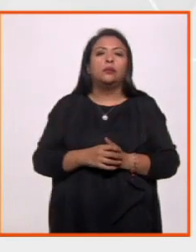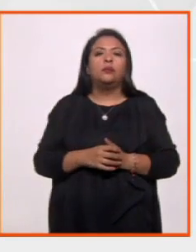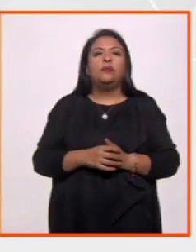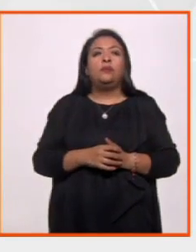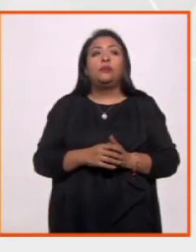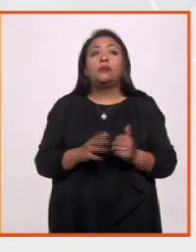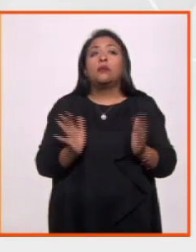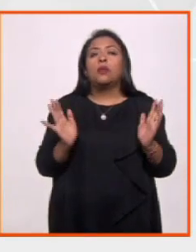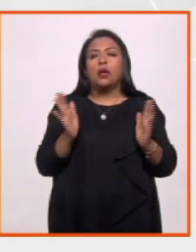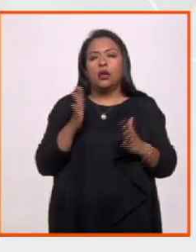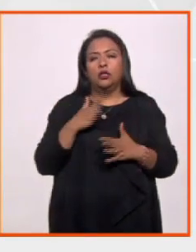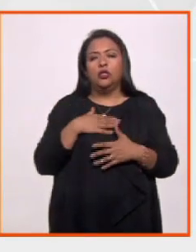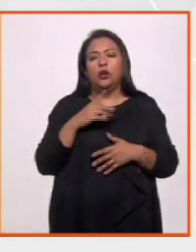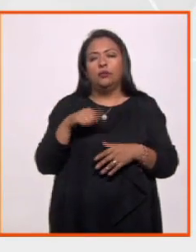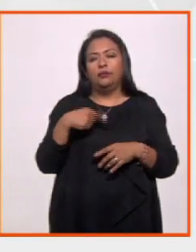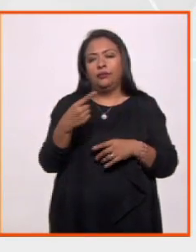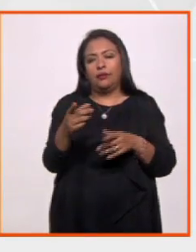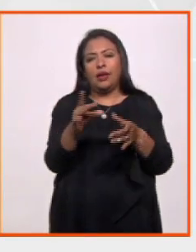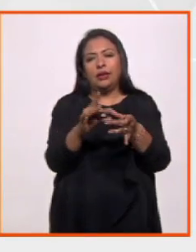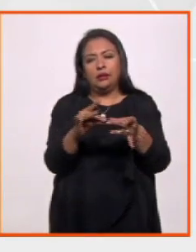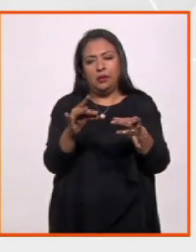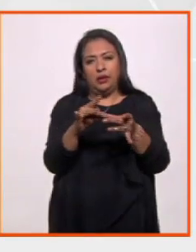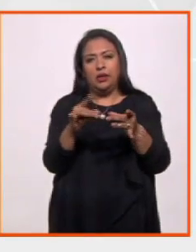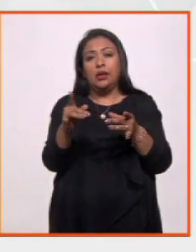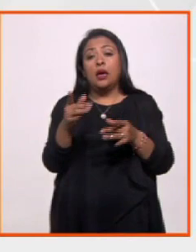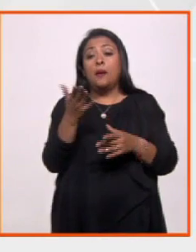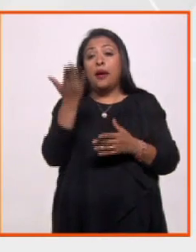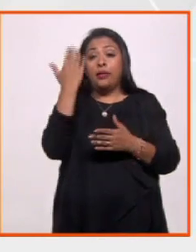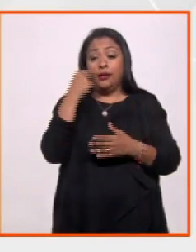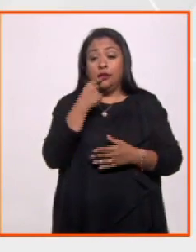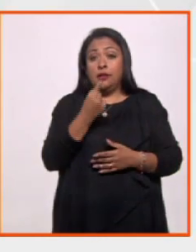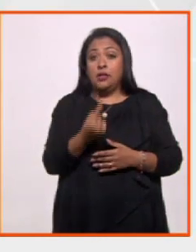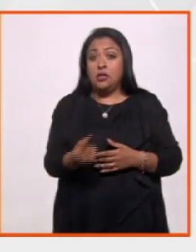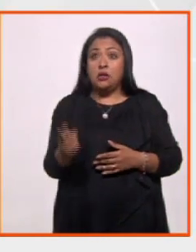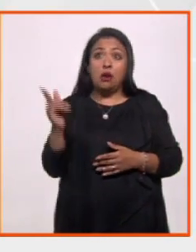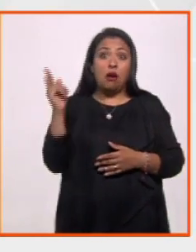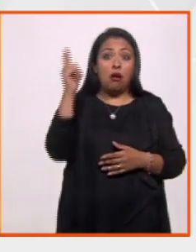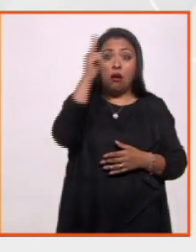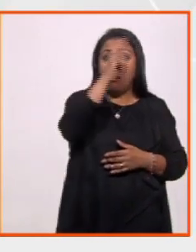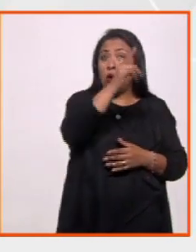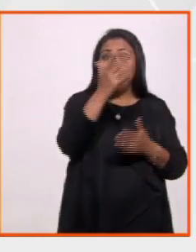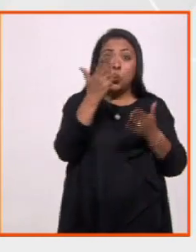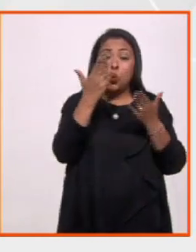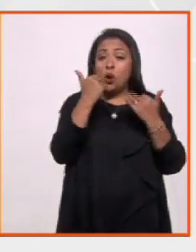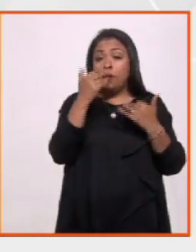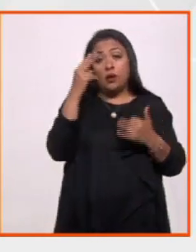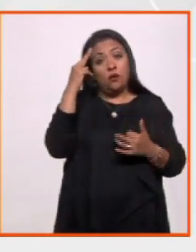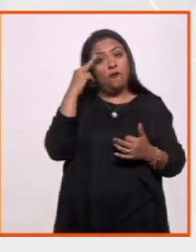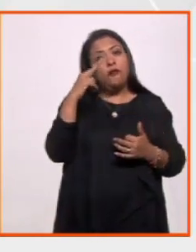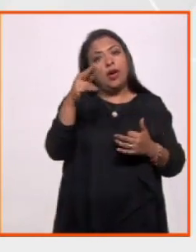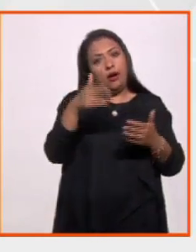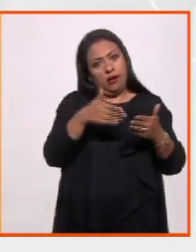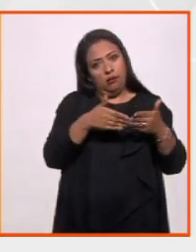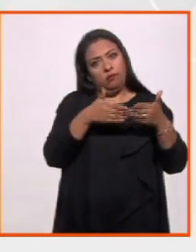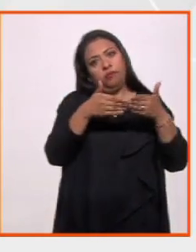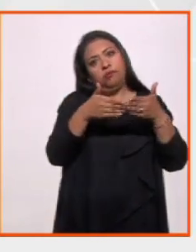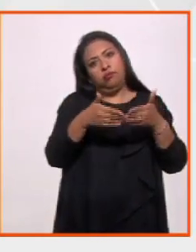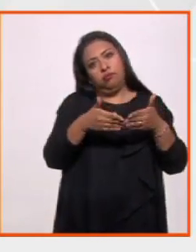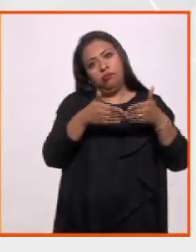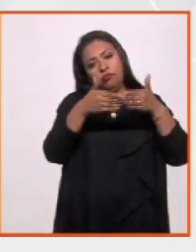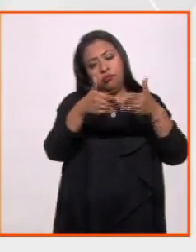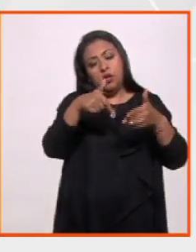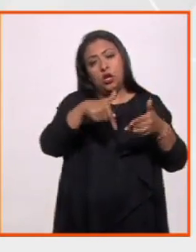Yo le platicaba de los viajes en mi infancia que no había aviones, un barco desde